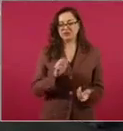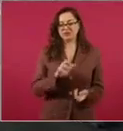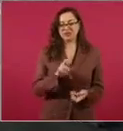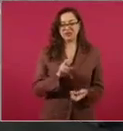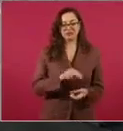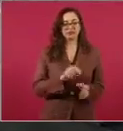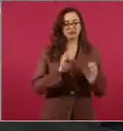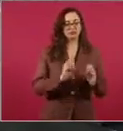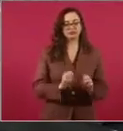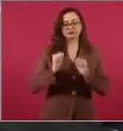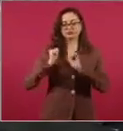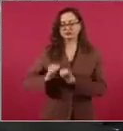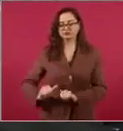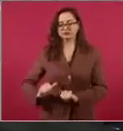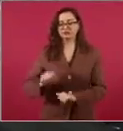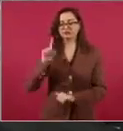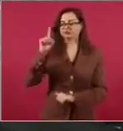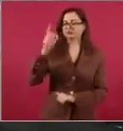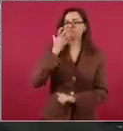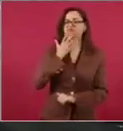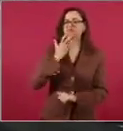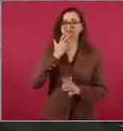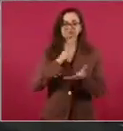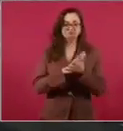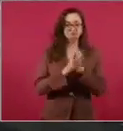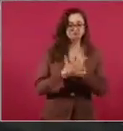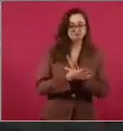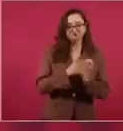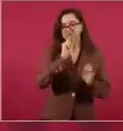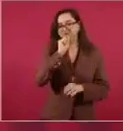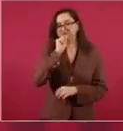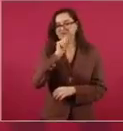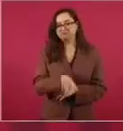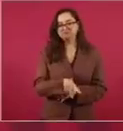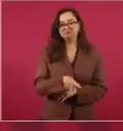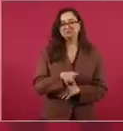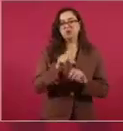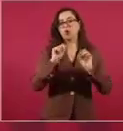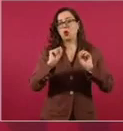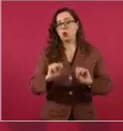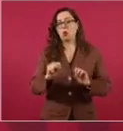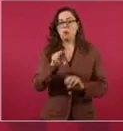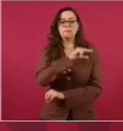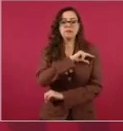de Israel o agencias.